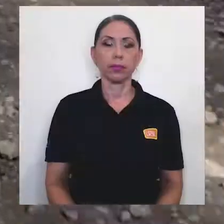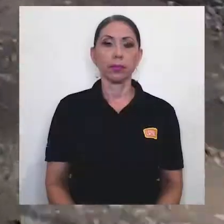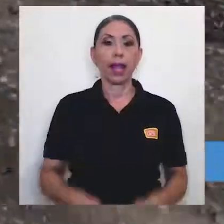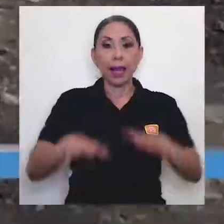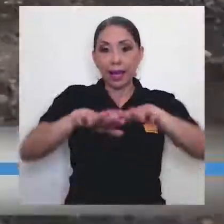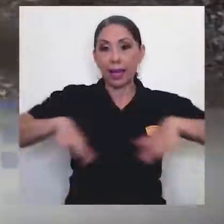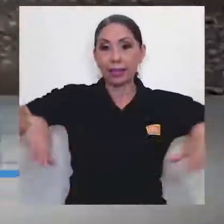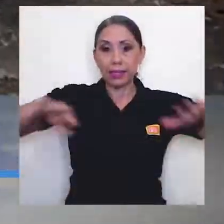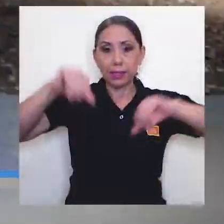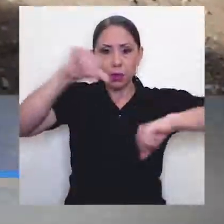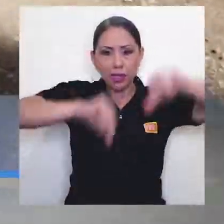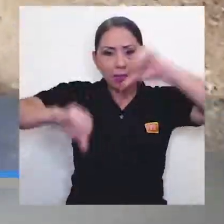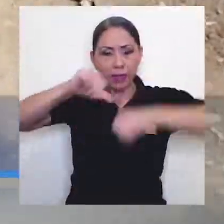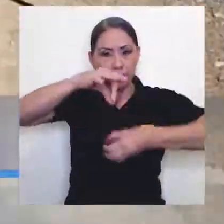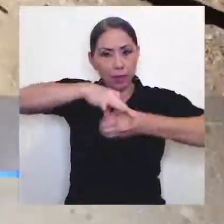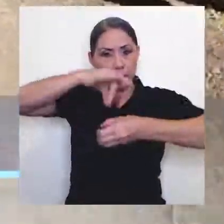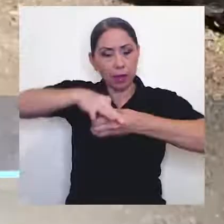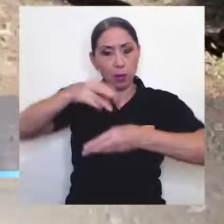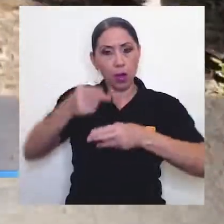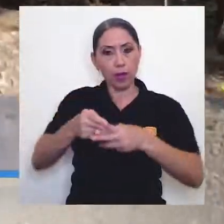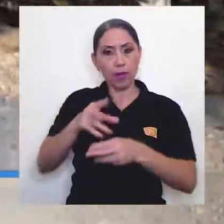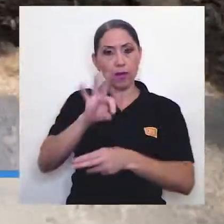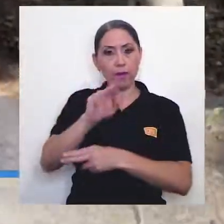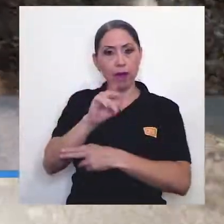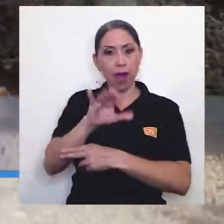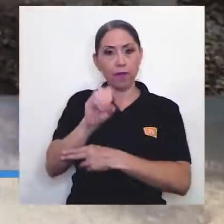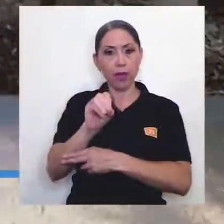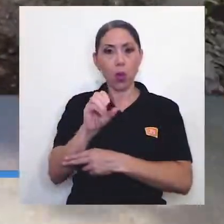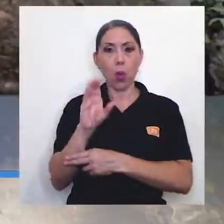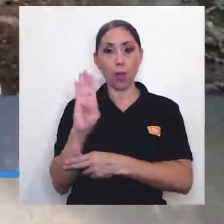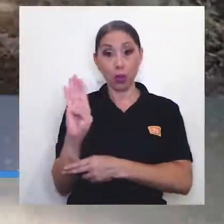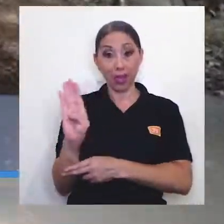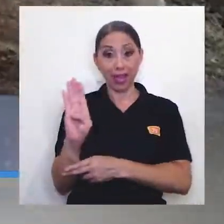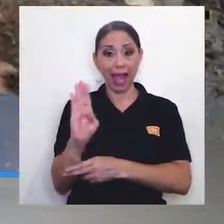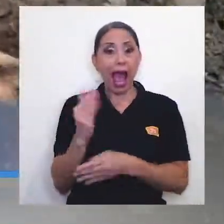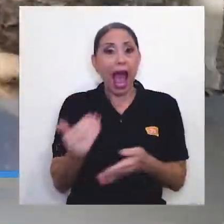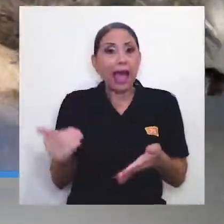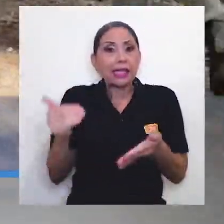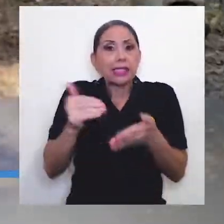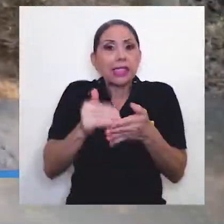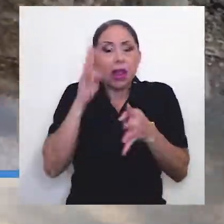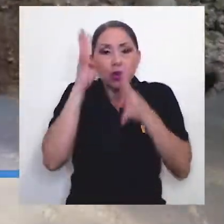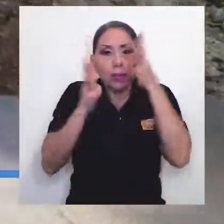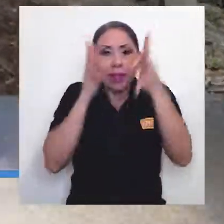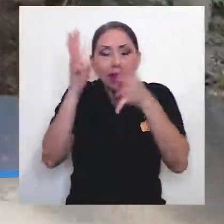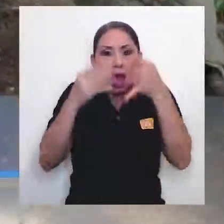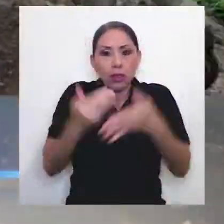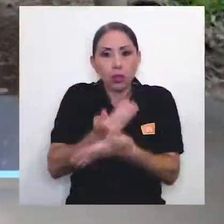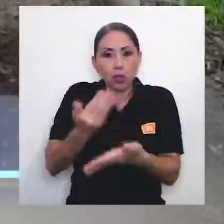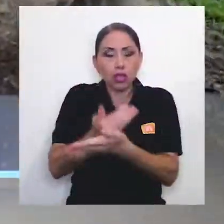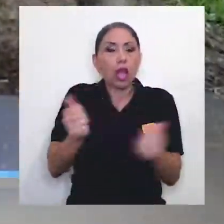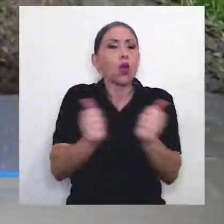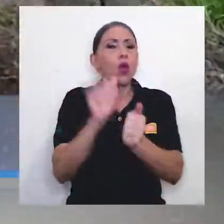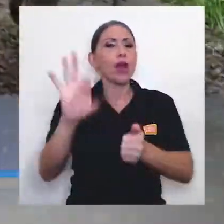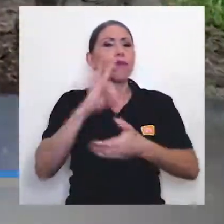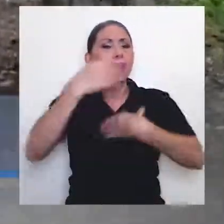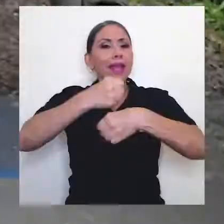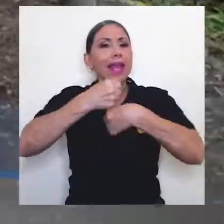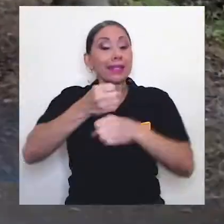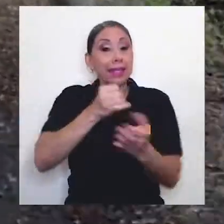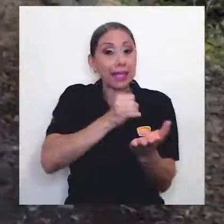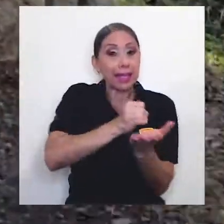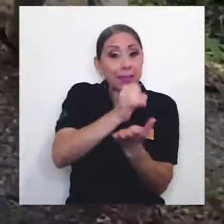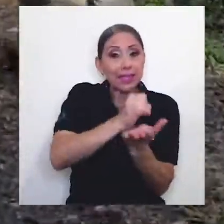La Estación Experimental Agrícola Fabio Baudrit ha estado reinventándose con respecto a la forma en que realizan